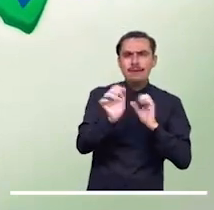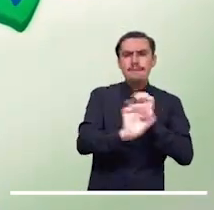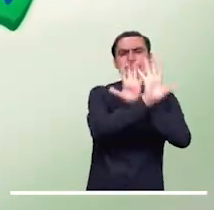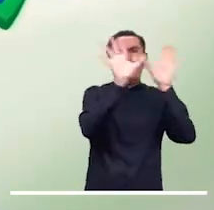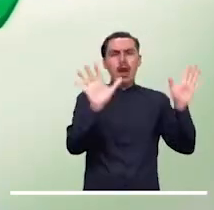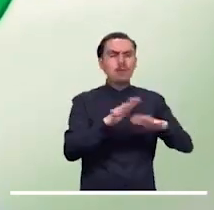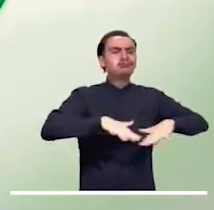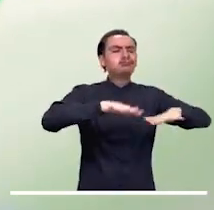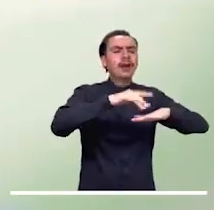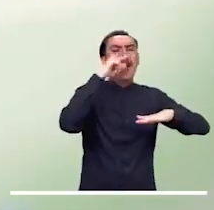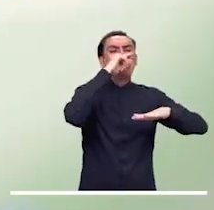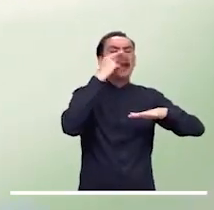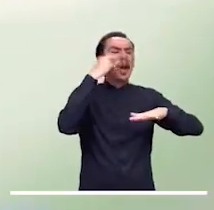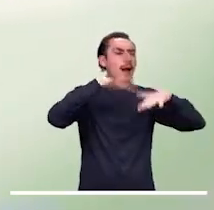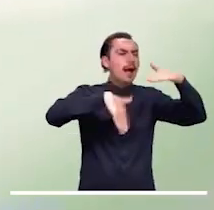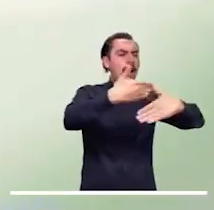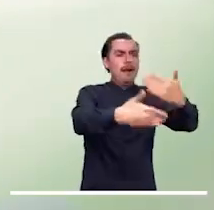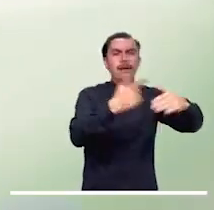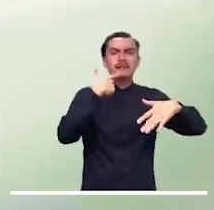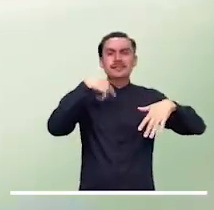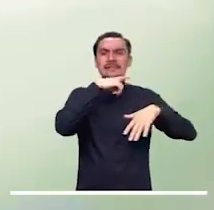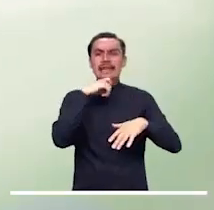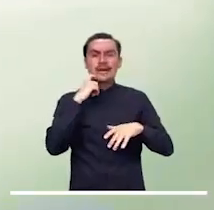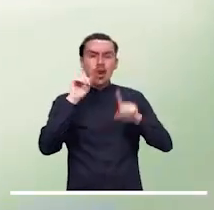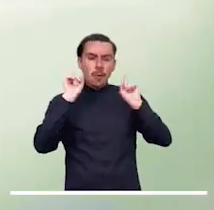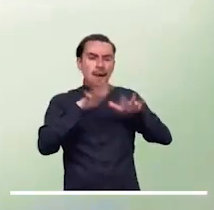con una mañana sin chubascos sobre el territorio.